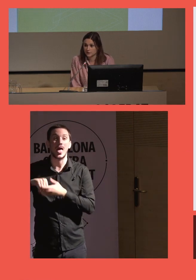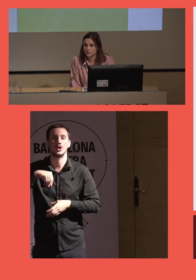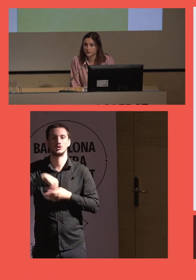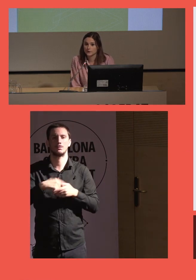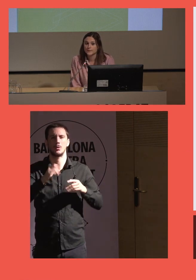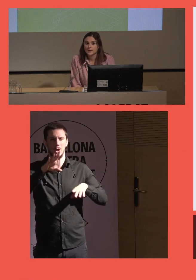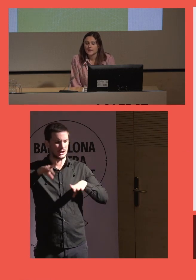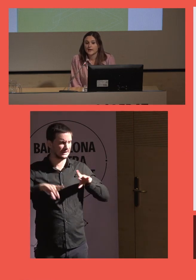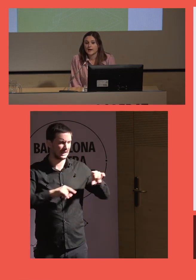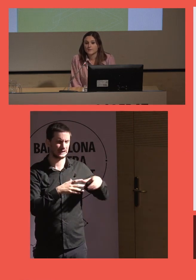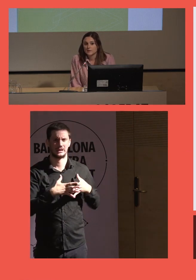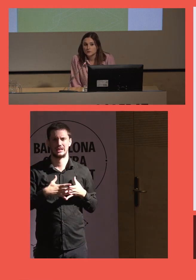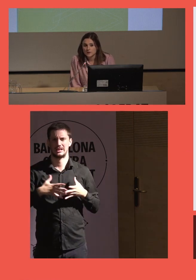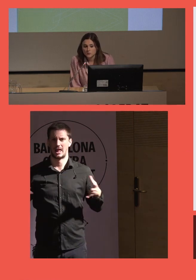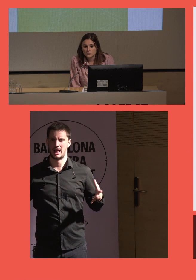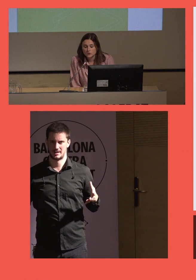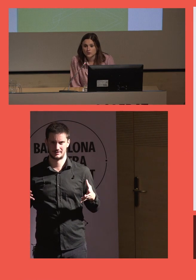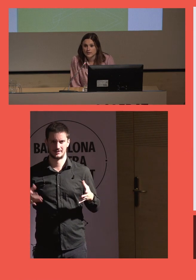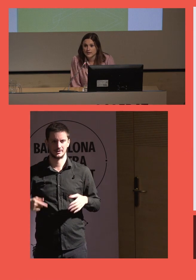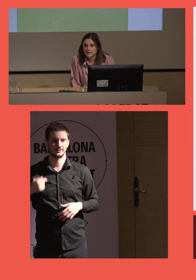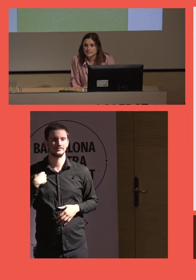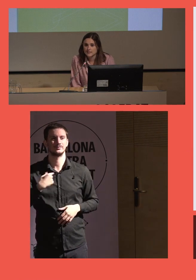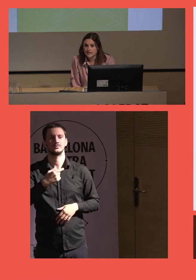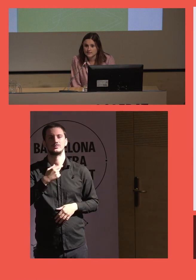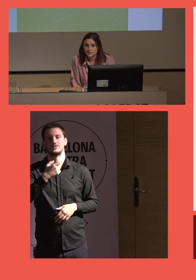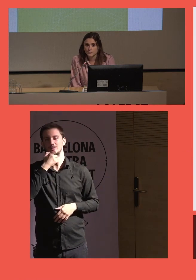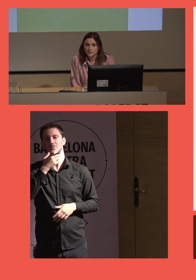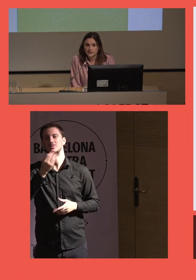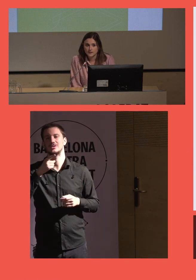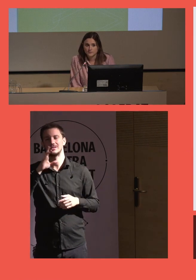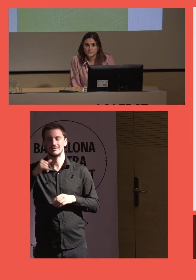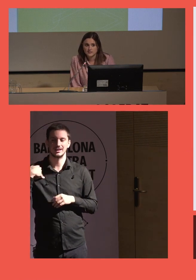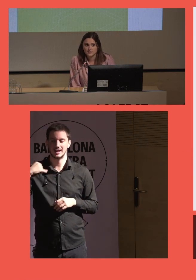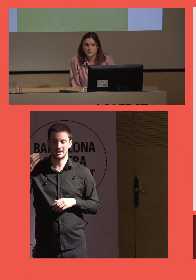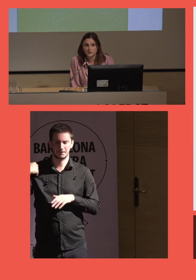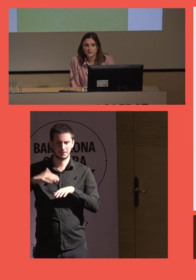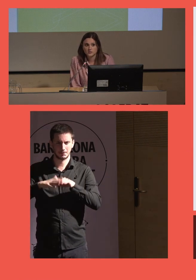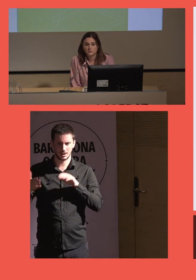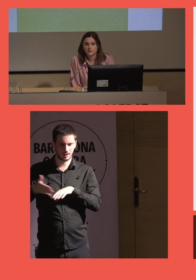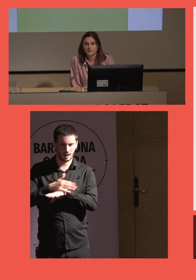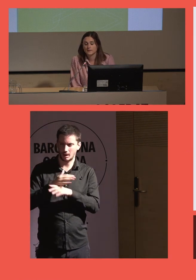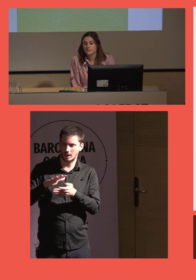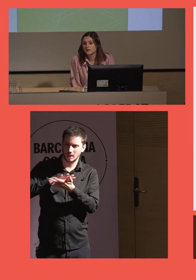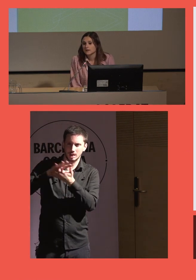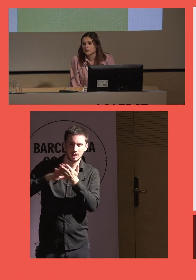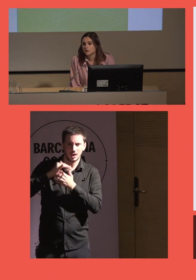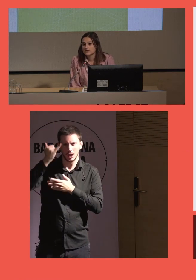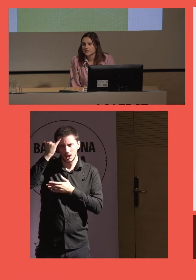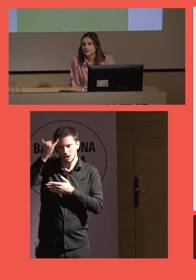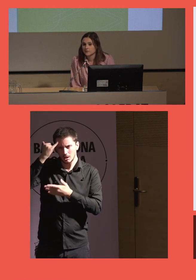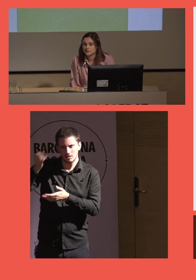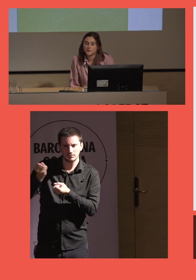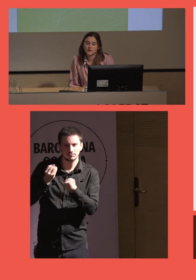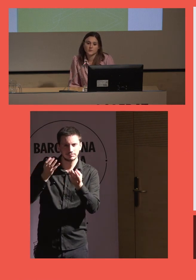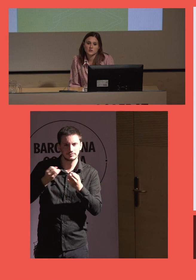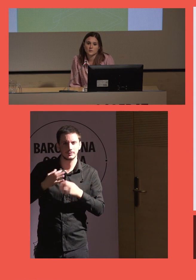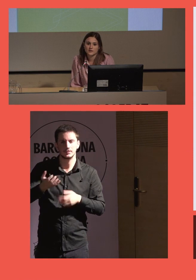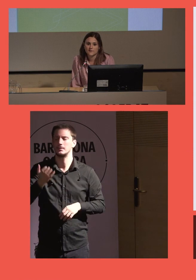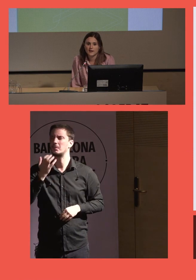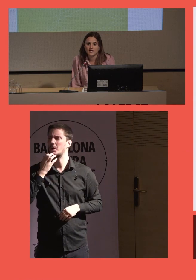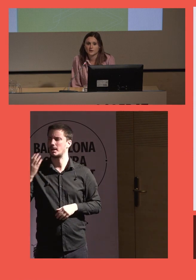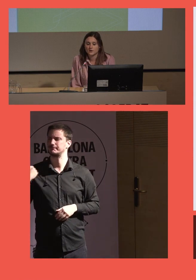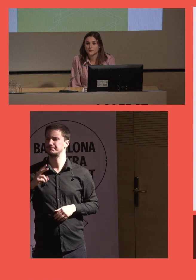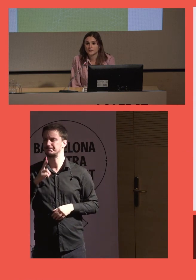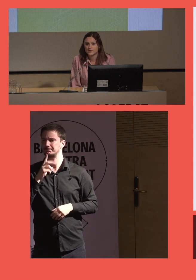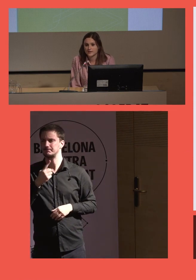territorio, ¿no? A mí me gustaban mucho las ideas que proponían en mesas anteriores sobre, ¿no? Por ejemplo, se